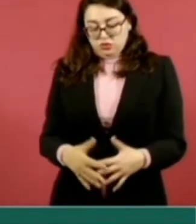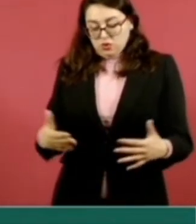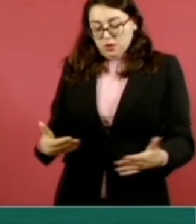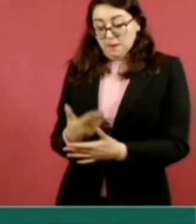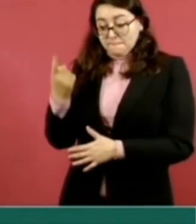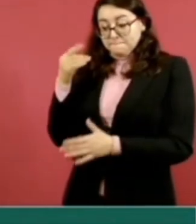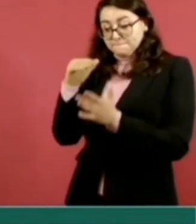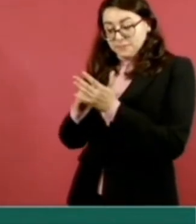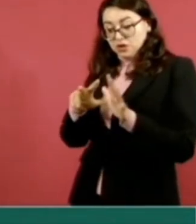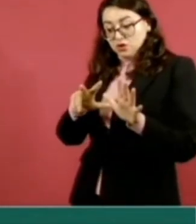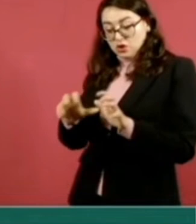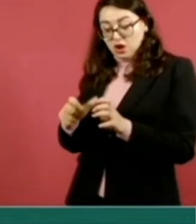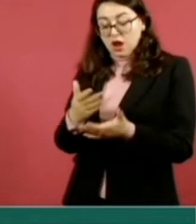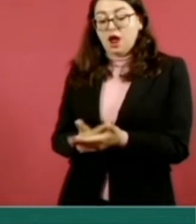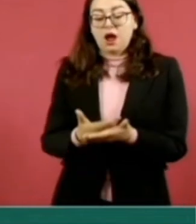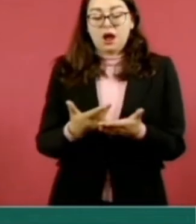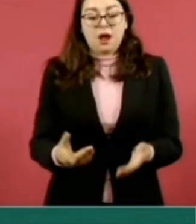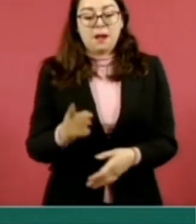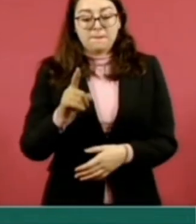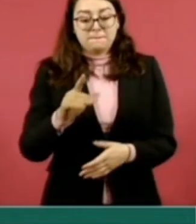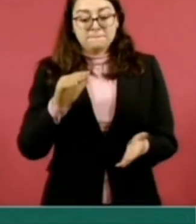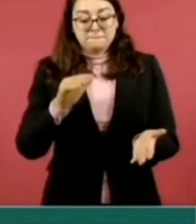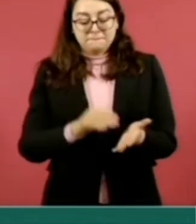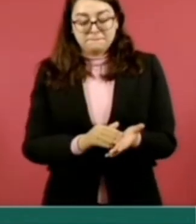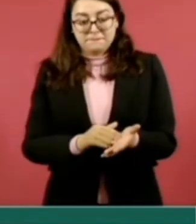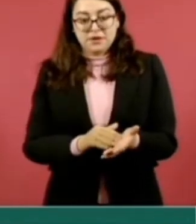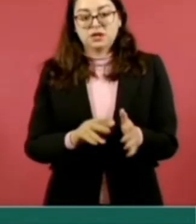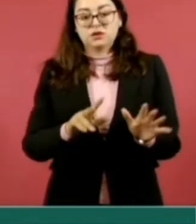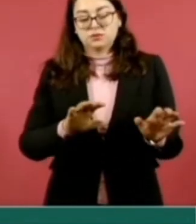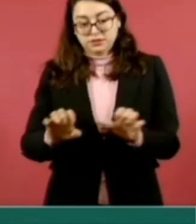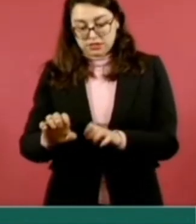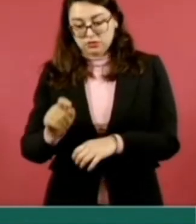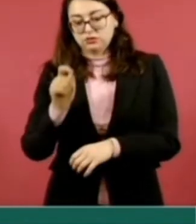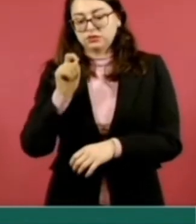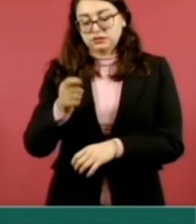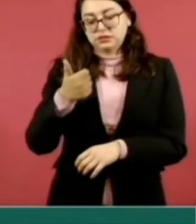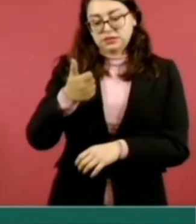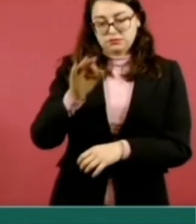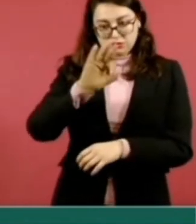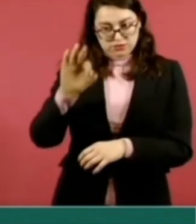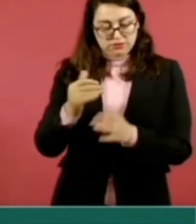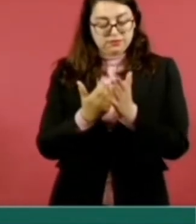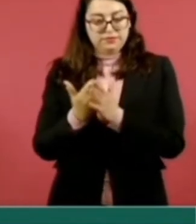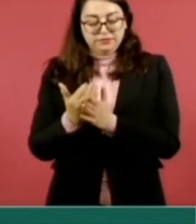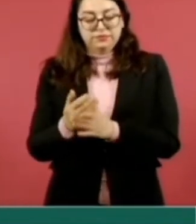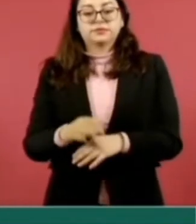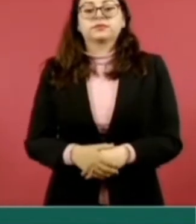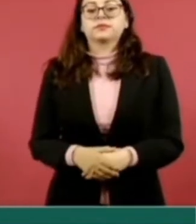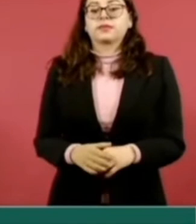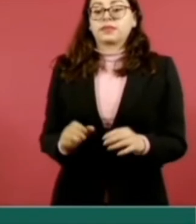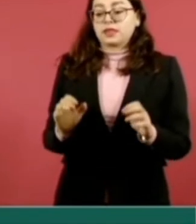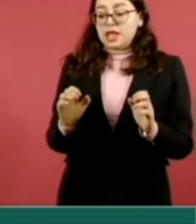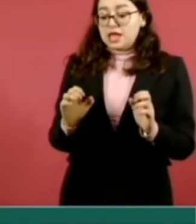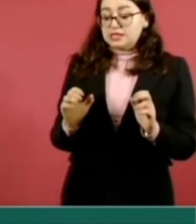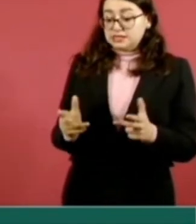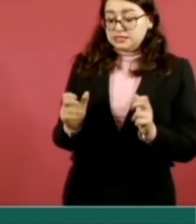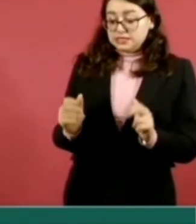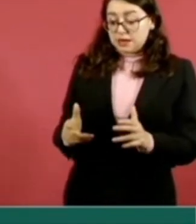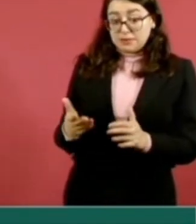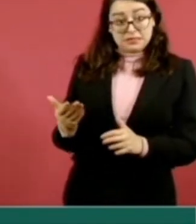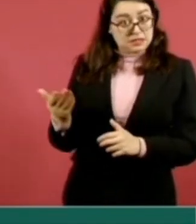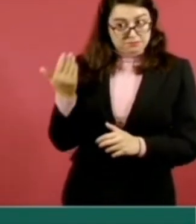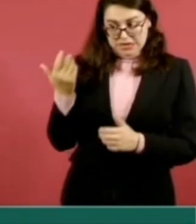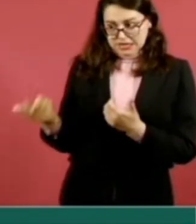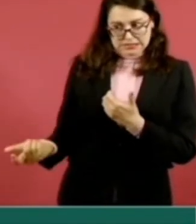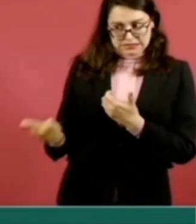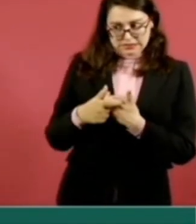877 a mil 990, un incremento del 6 por ciento. En el estado de Chiapas, con respecto también al primer trimestre,